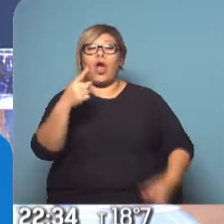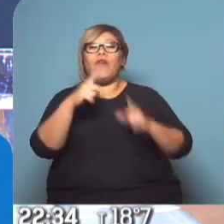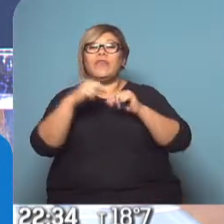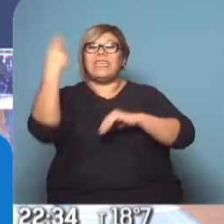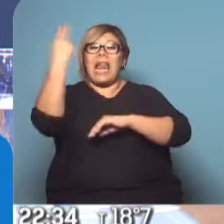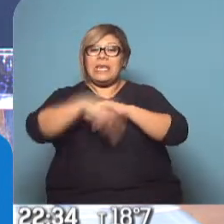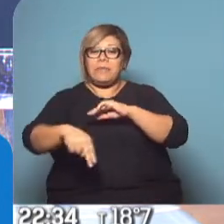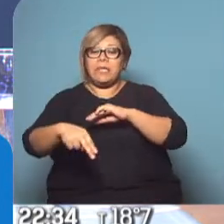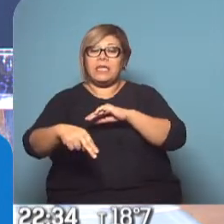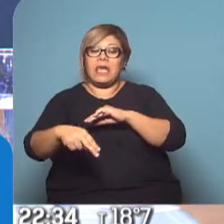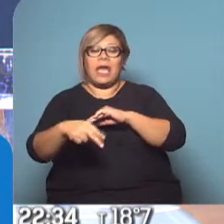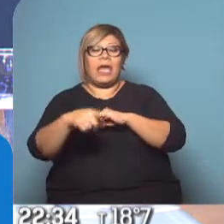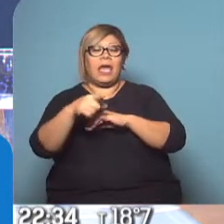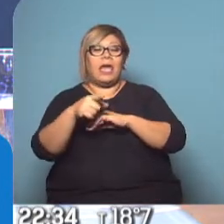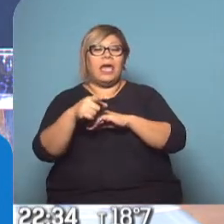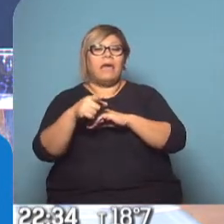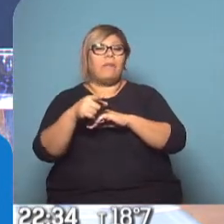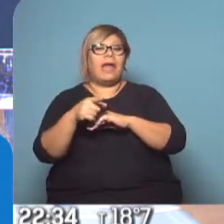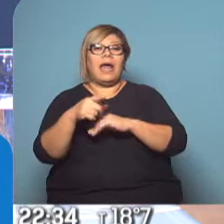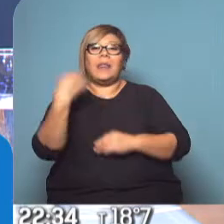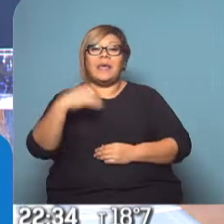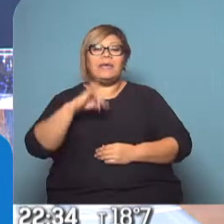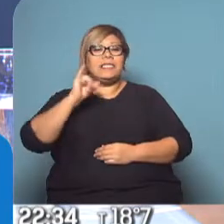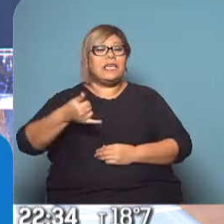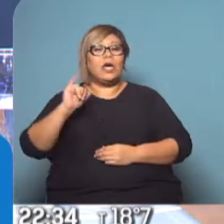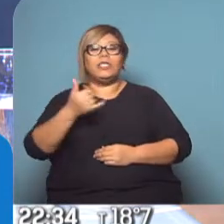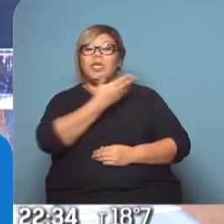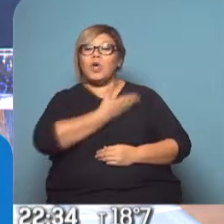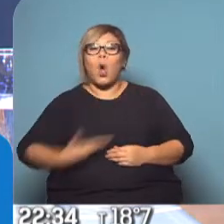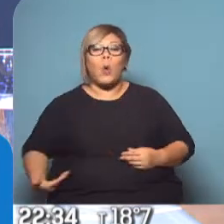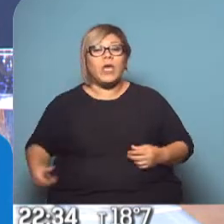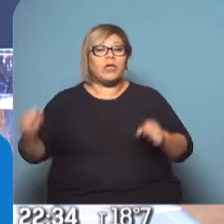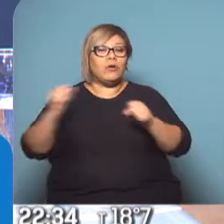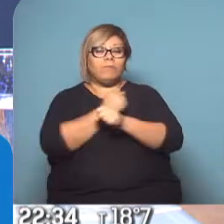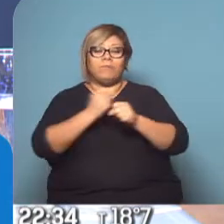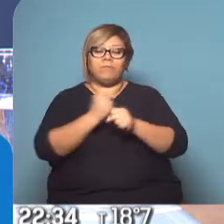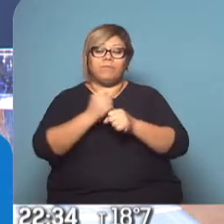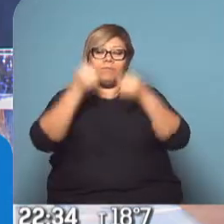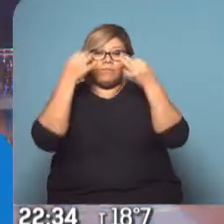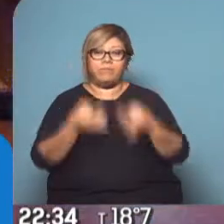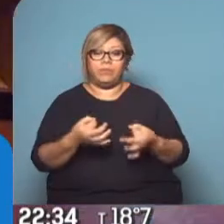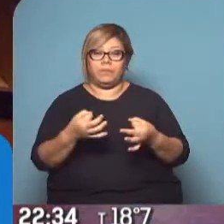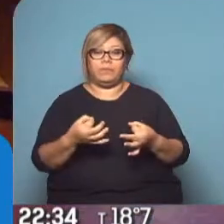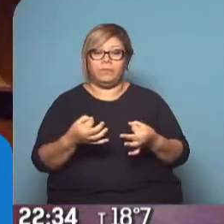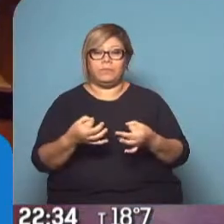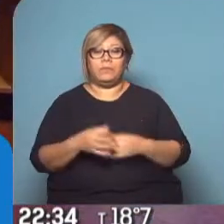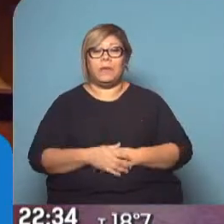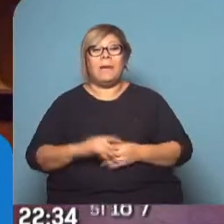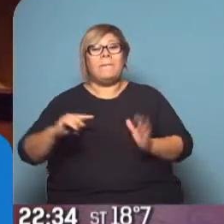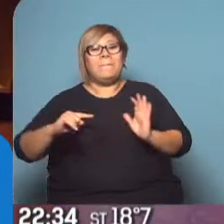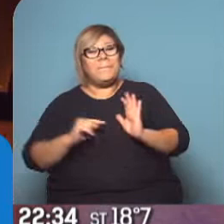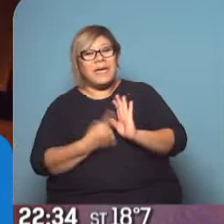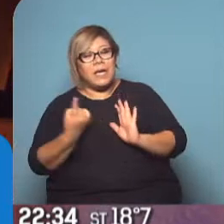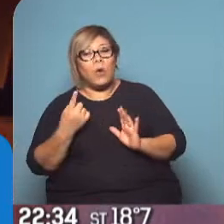digamos, terminar de formar gobierno, porque está en conversaciones con Unidas Podemos. Pero ha surgido un inconveniente en el